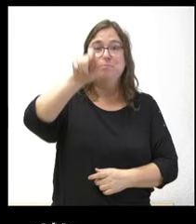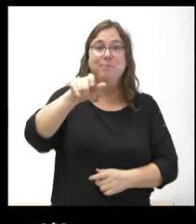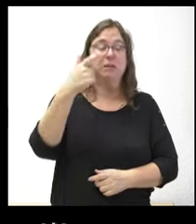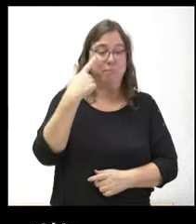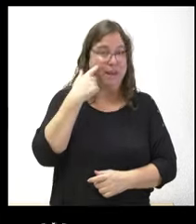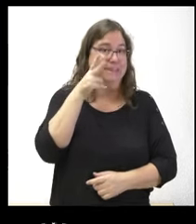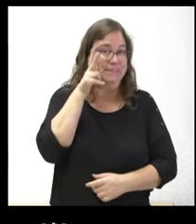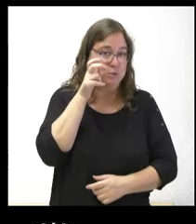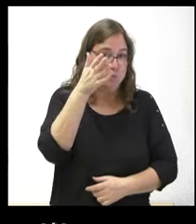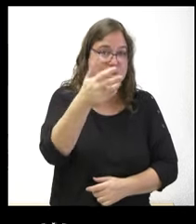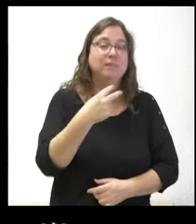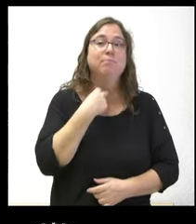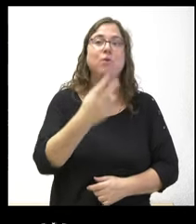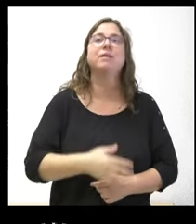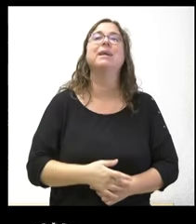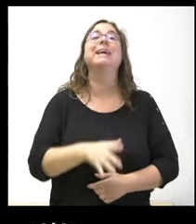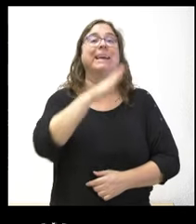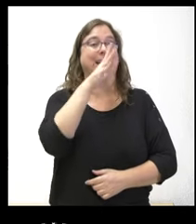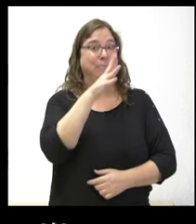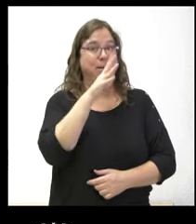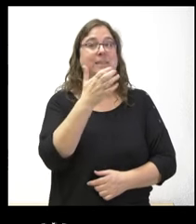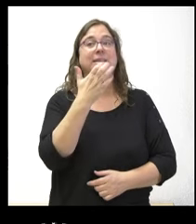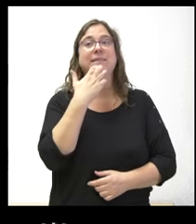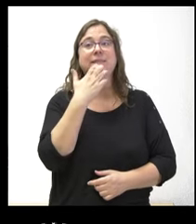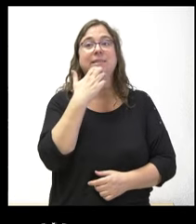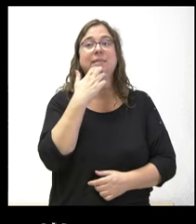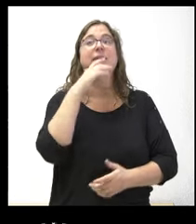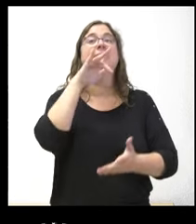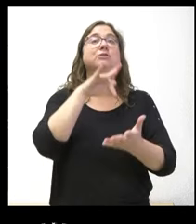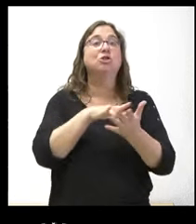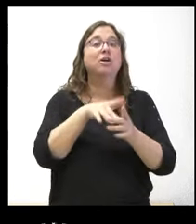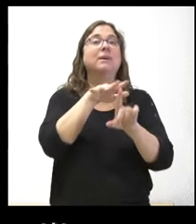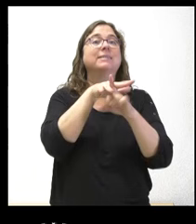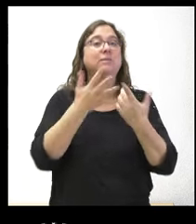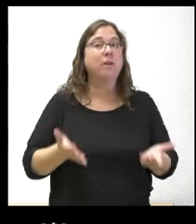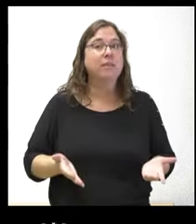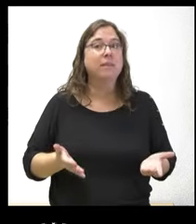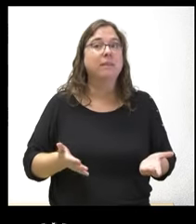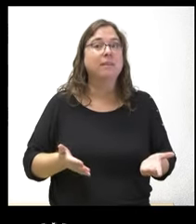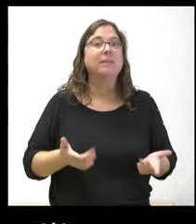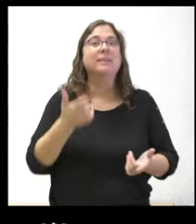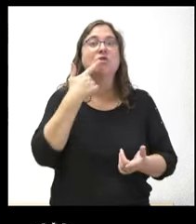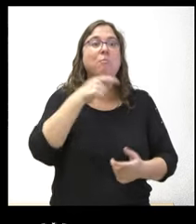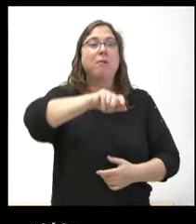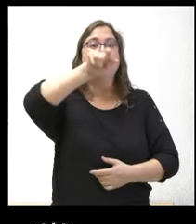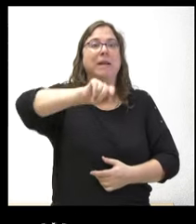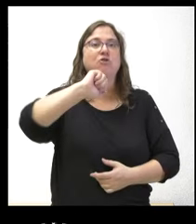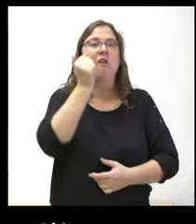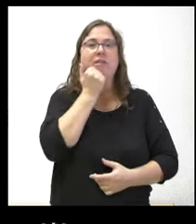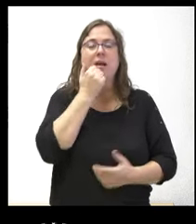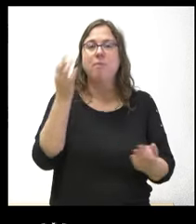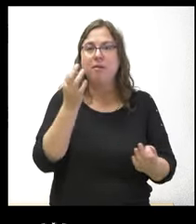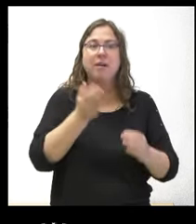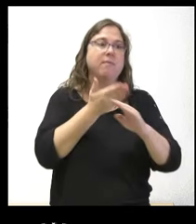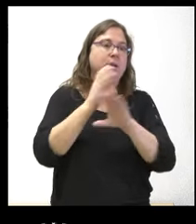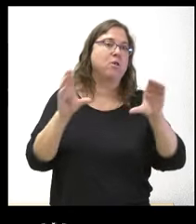palabras ¿qué ocurrirá cuando se dé esta circunstancia? es decir ¿qué margen tiene el ciudadano para reclamar a la